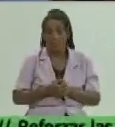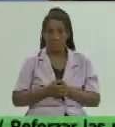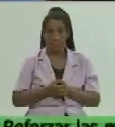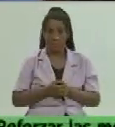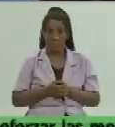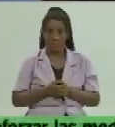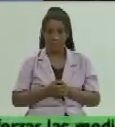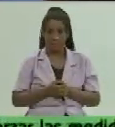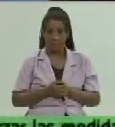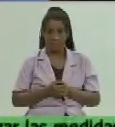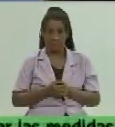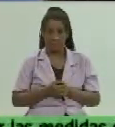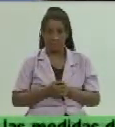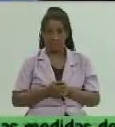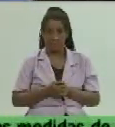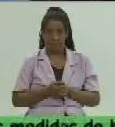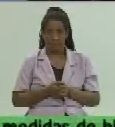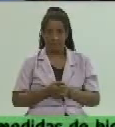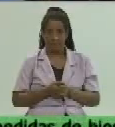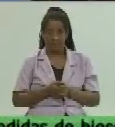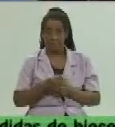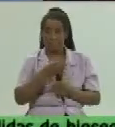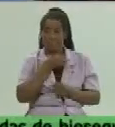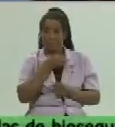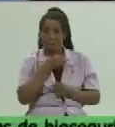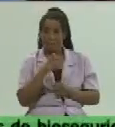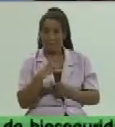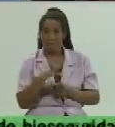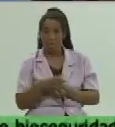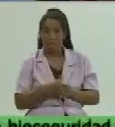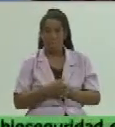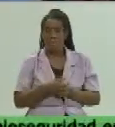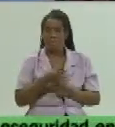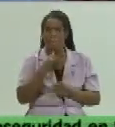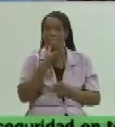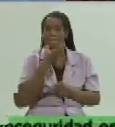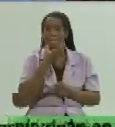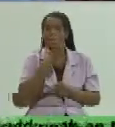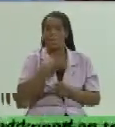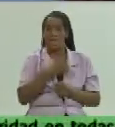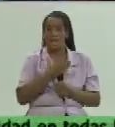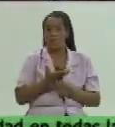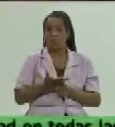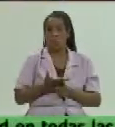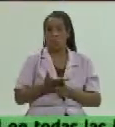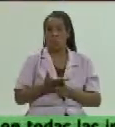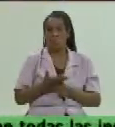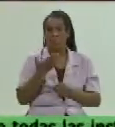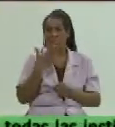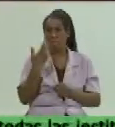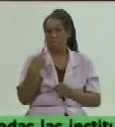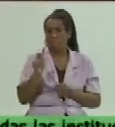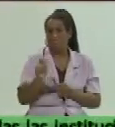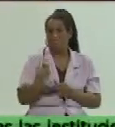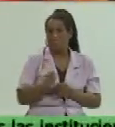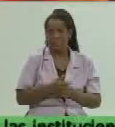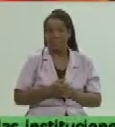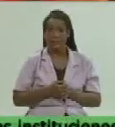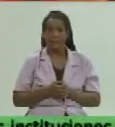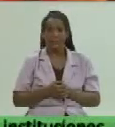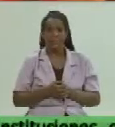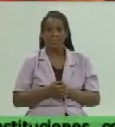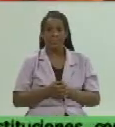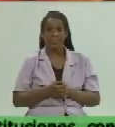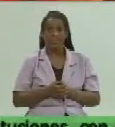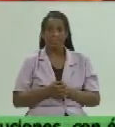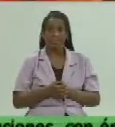resultados pero por ejemplo el boniato no porque no tenemos quien nos lo venda y entonces no lo podemos vender así como el